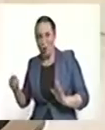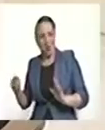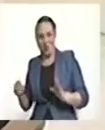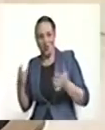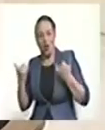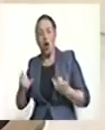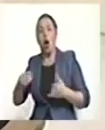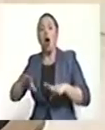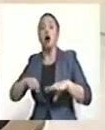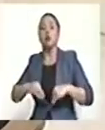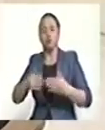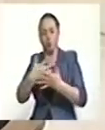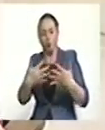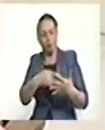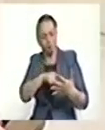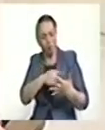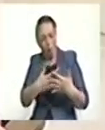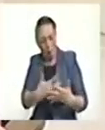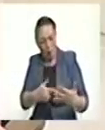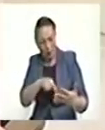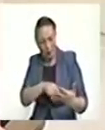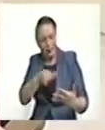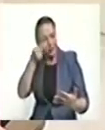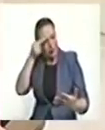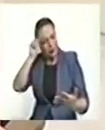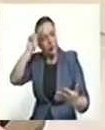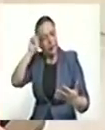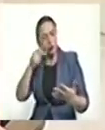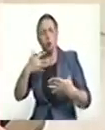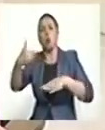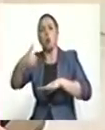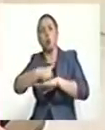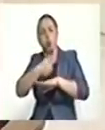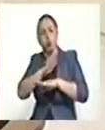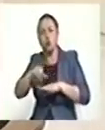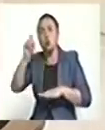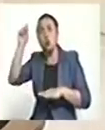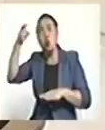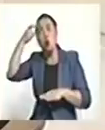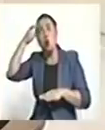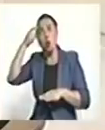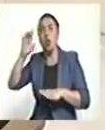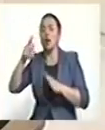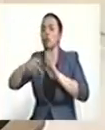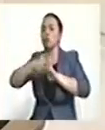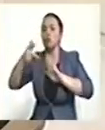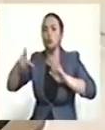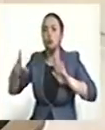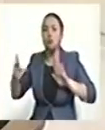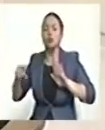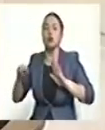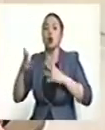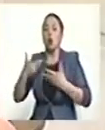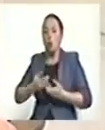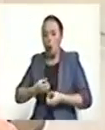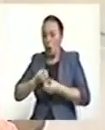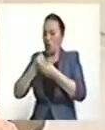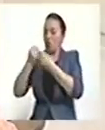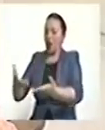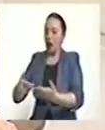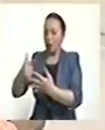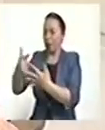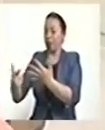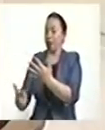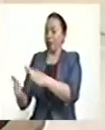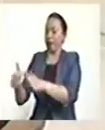está redactado, señores senadores, sería entender que el propósito del Estado y de la Constitución colombiana es servir para el aniquilamiento del